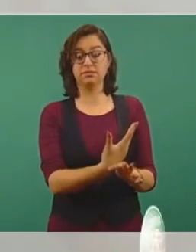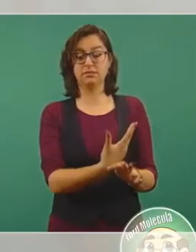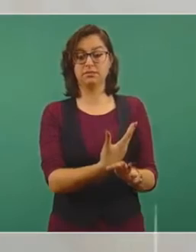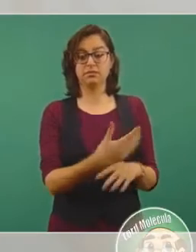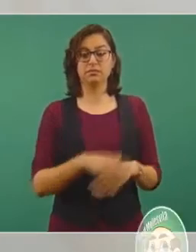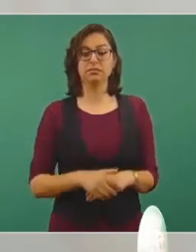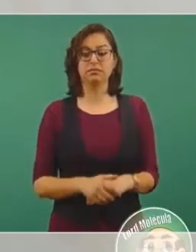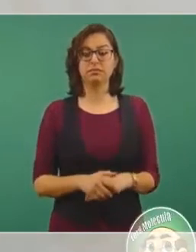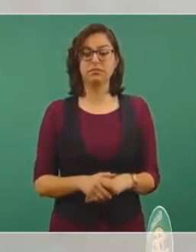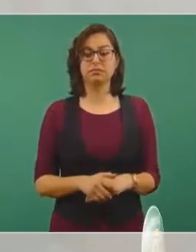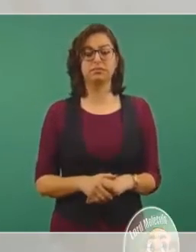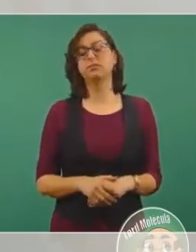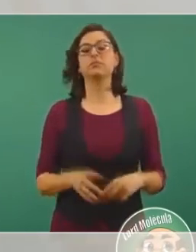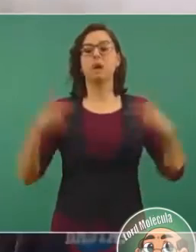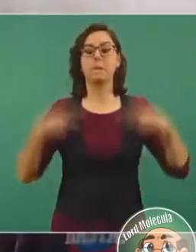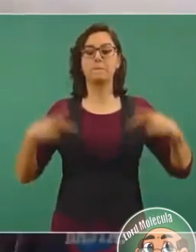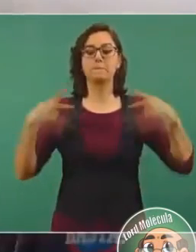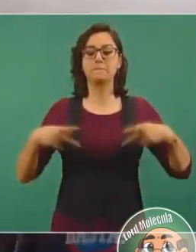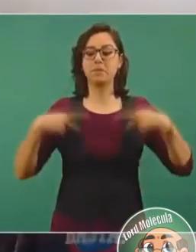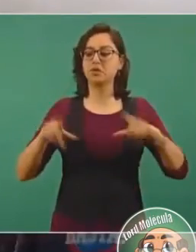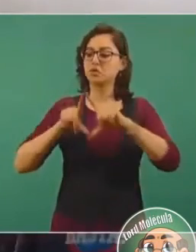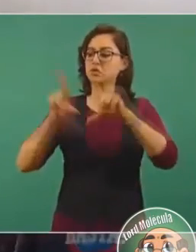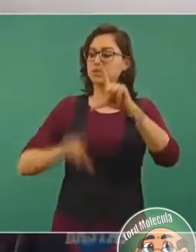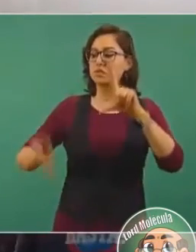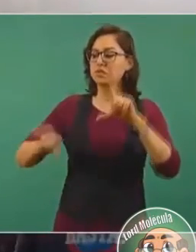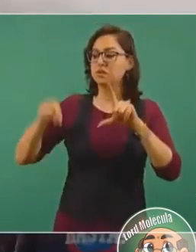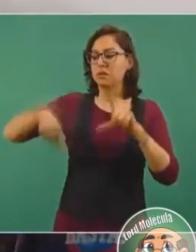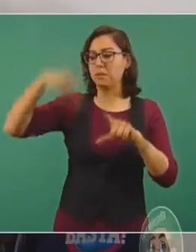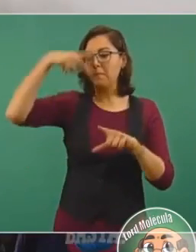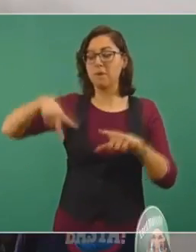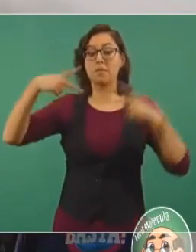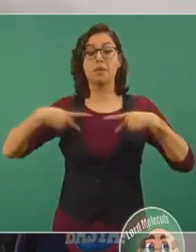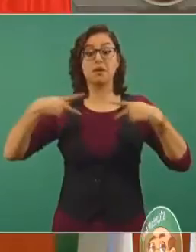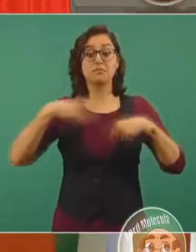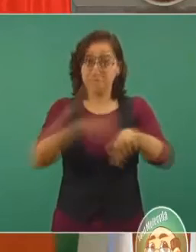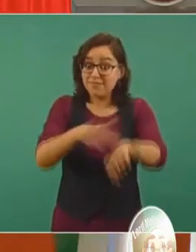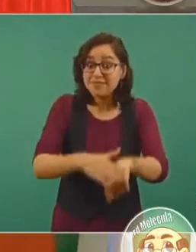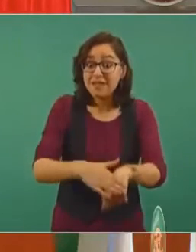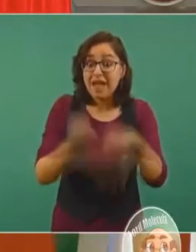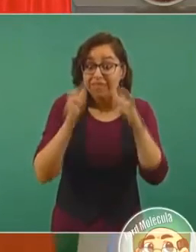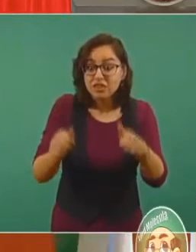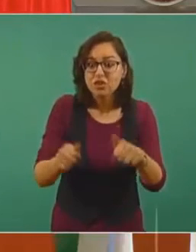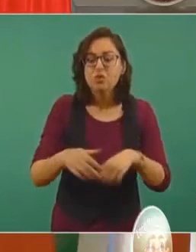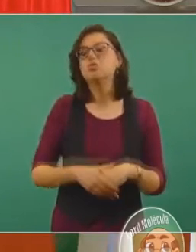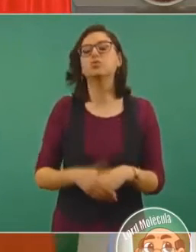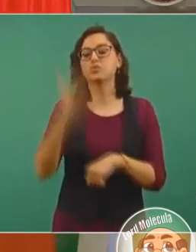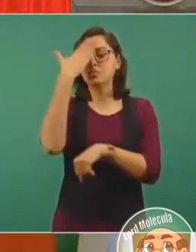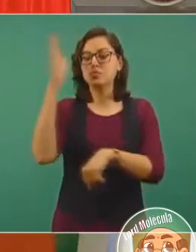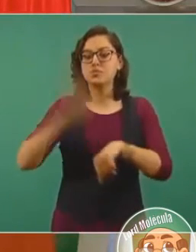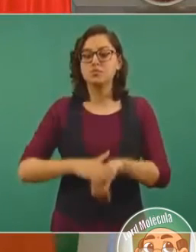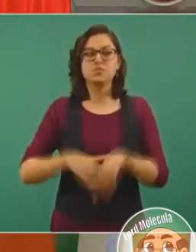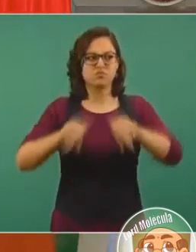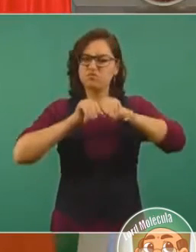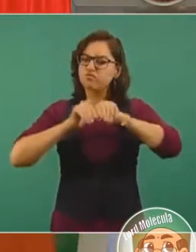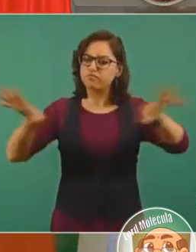Consideran que los mexicanos, que se escuche bien y que se escuche